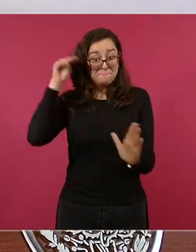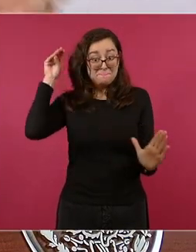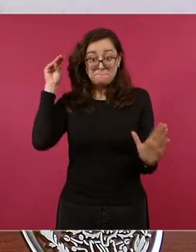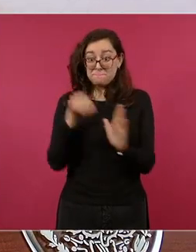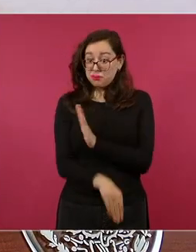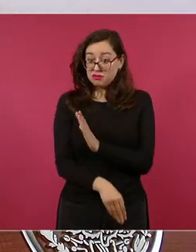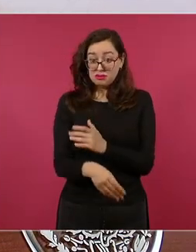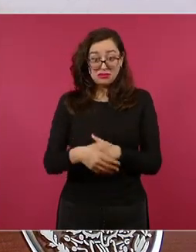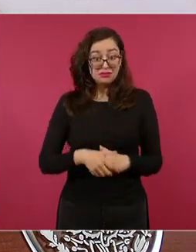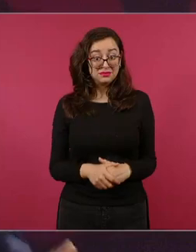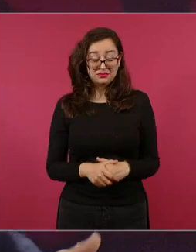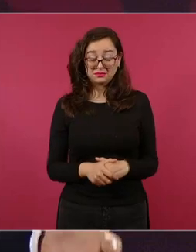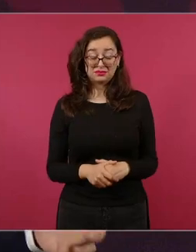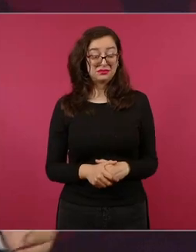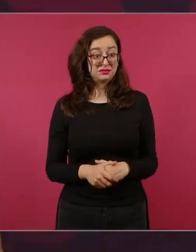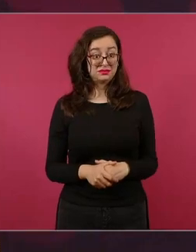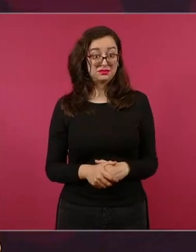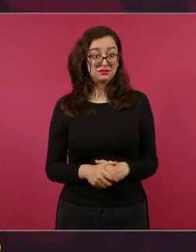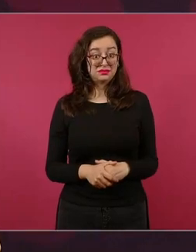era la verdad